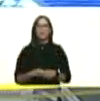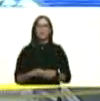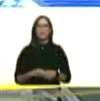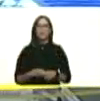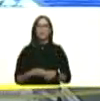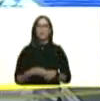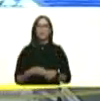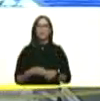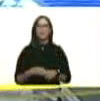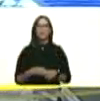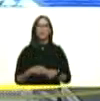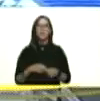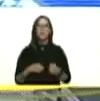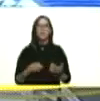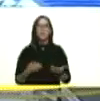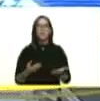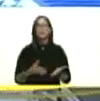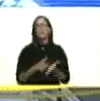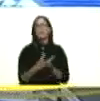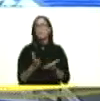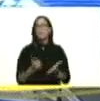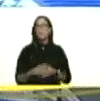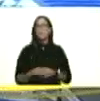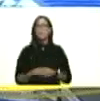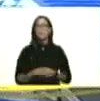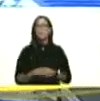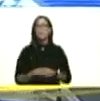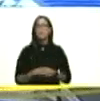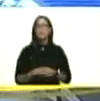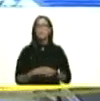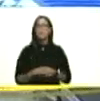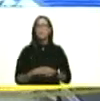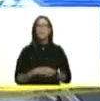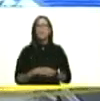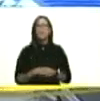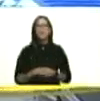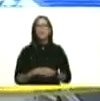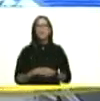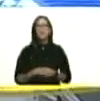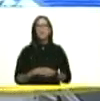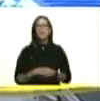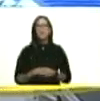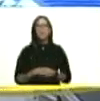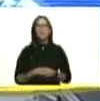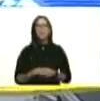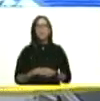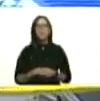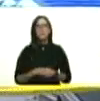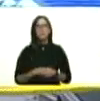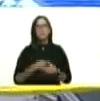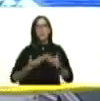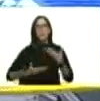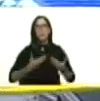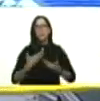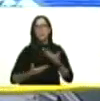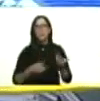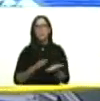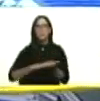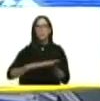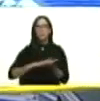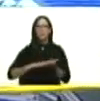para bueno toda esta temporada de lluvia ese proceso de preparación logística ese proceso de preparación